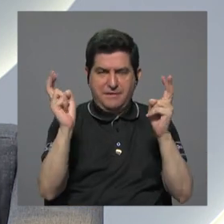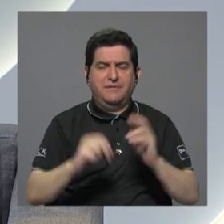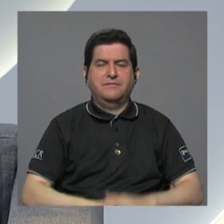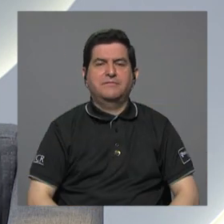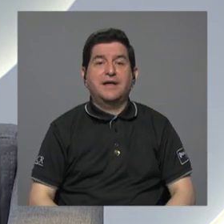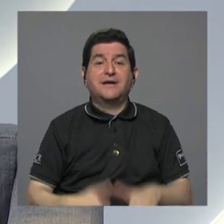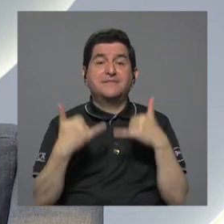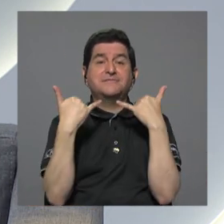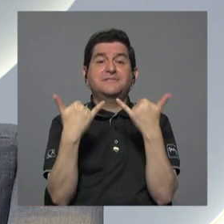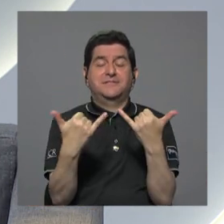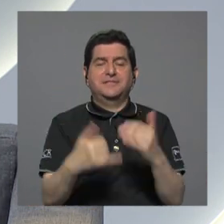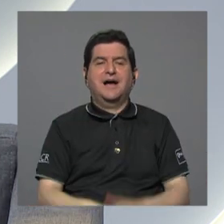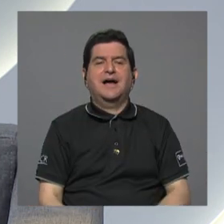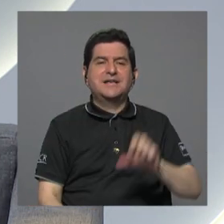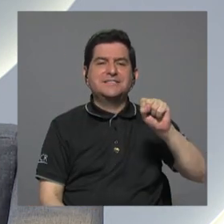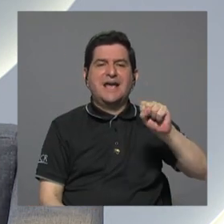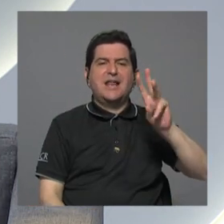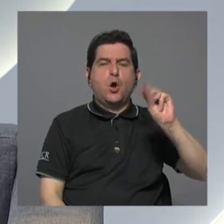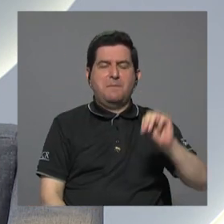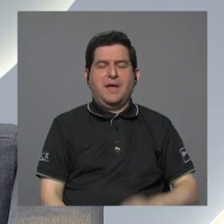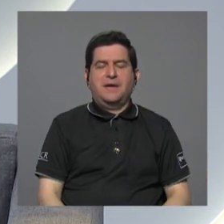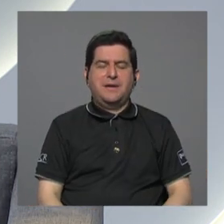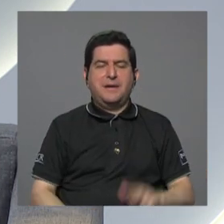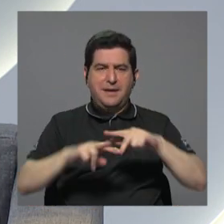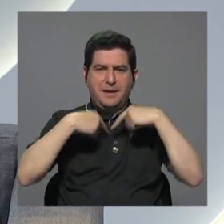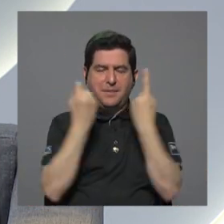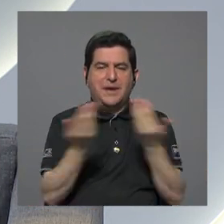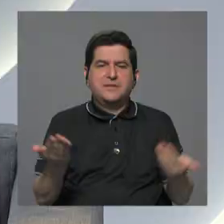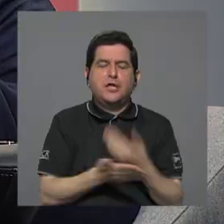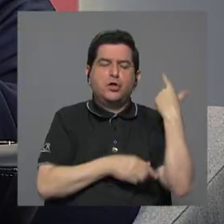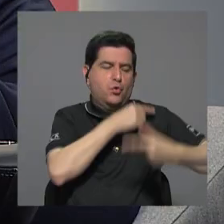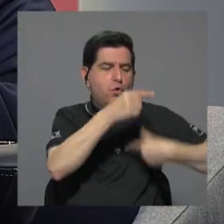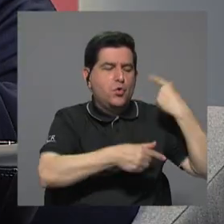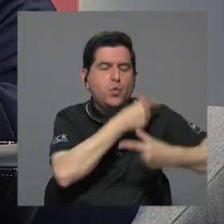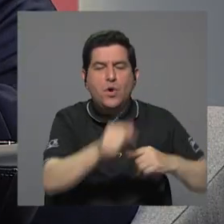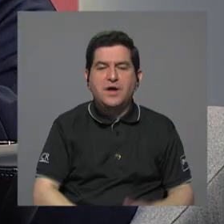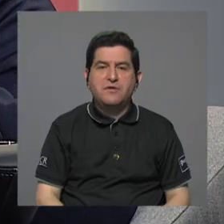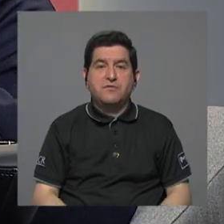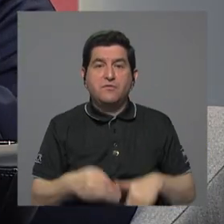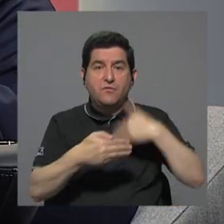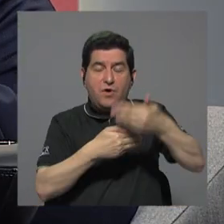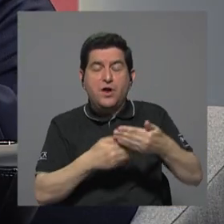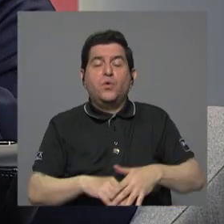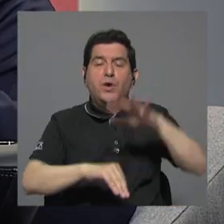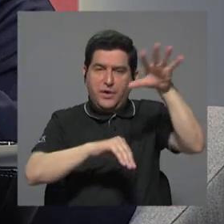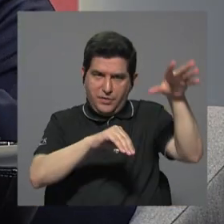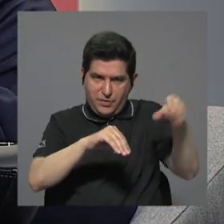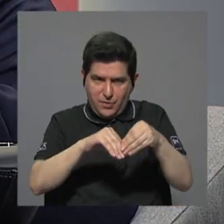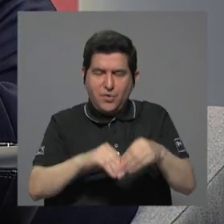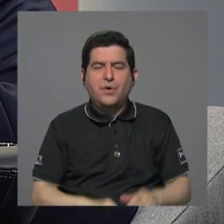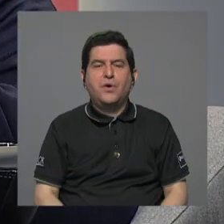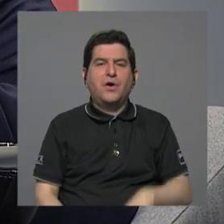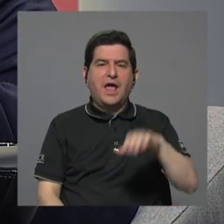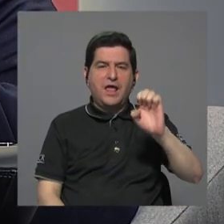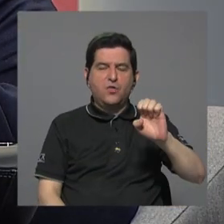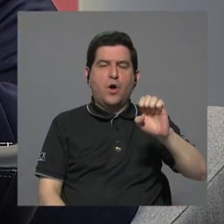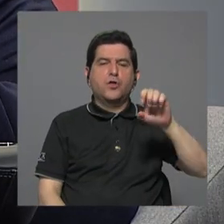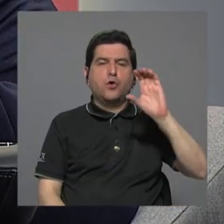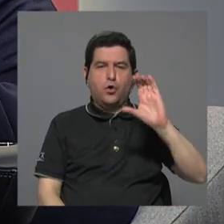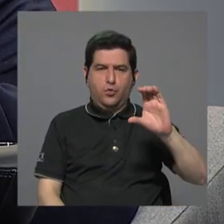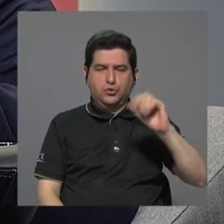ya con Sergio Mena, del partido Nueva Generación. Se estará integrando en los próximos minutos, don Eduardo